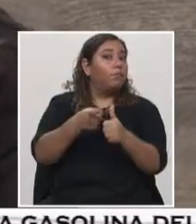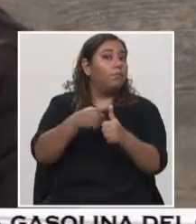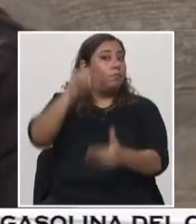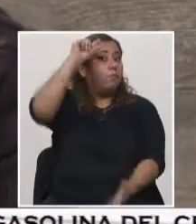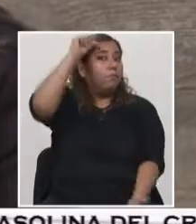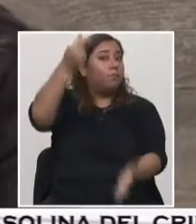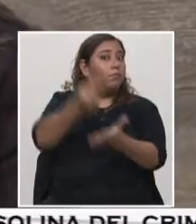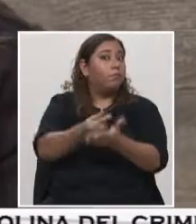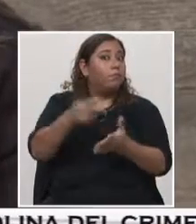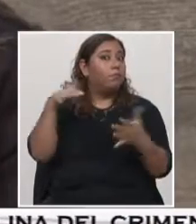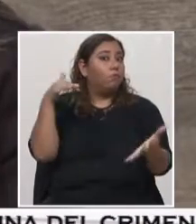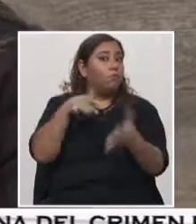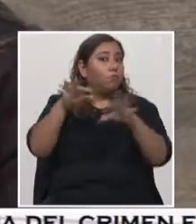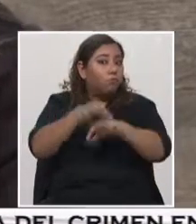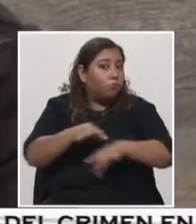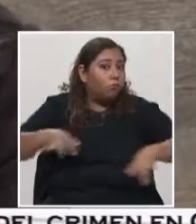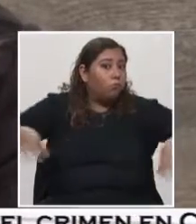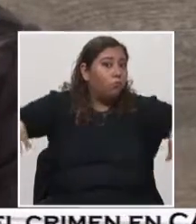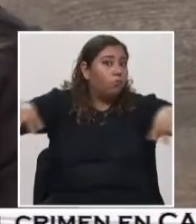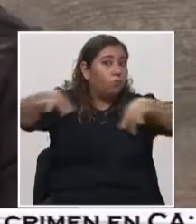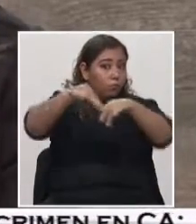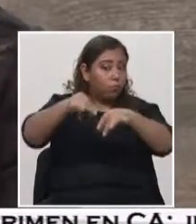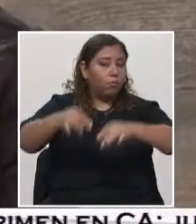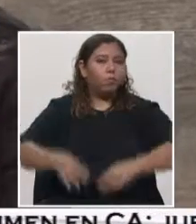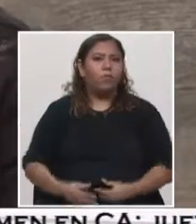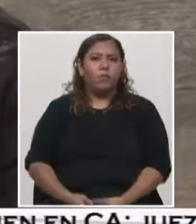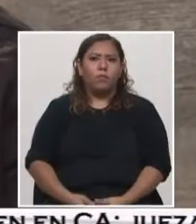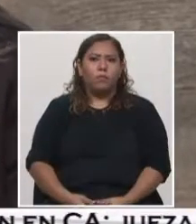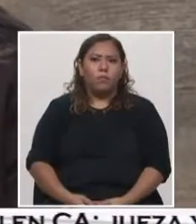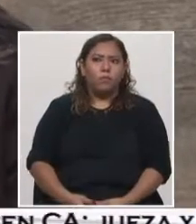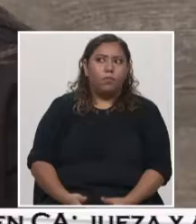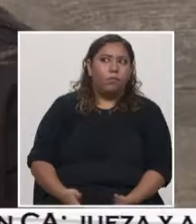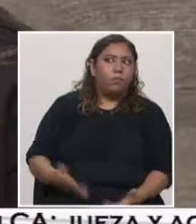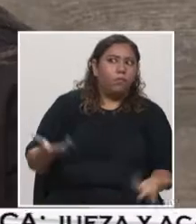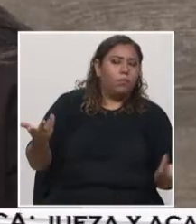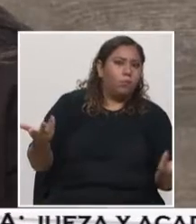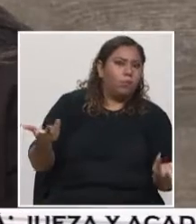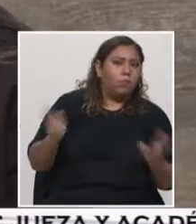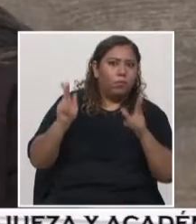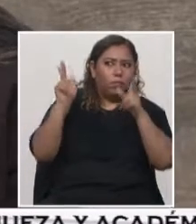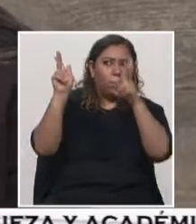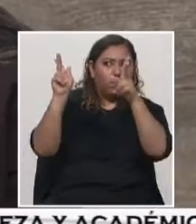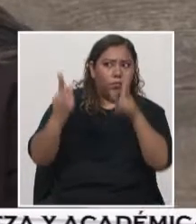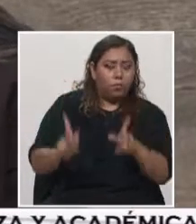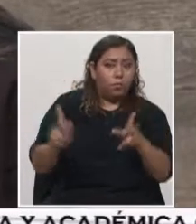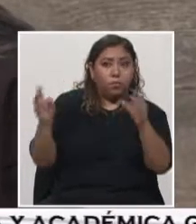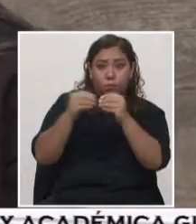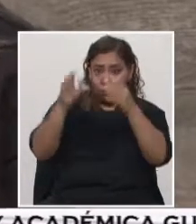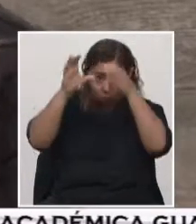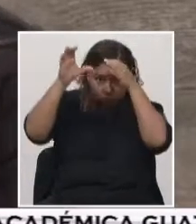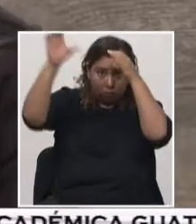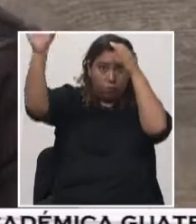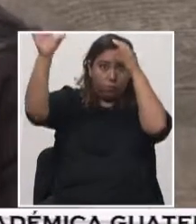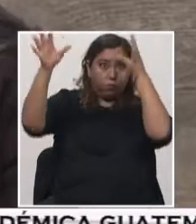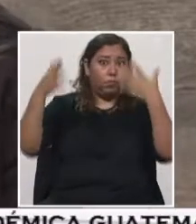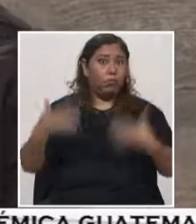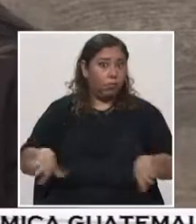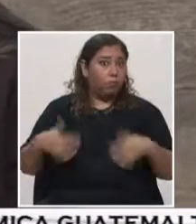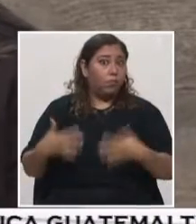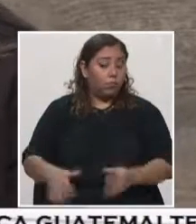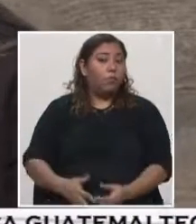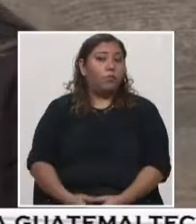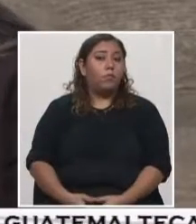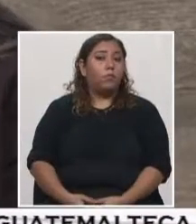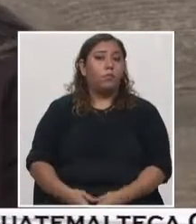geóloga en Honduras y pues con muy buen suceso, ¿verdad? Una persona con bastante conocimiento. Muchos también